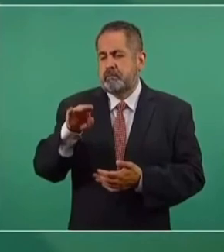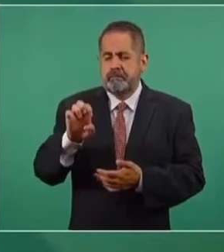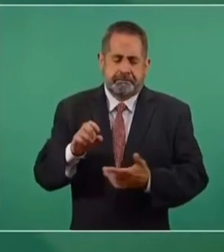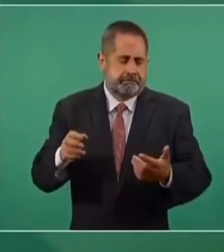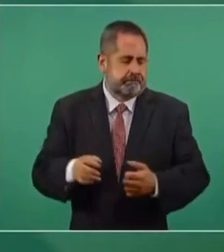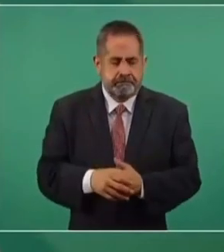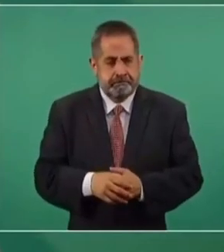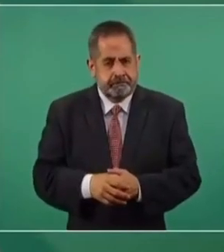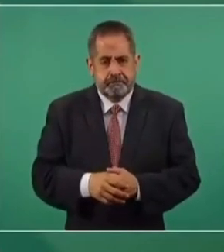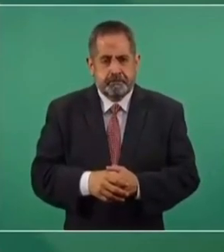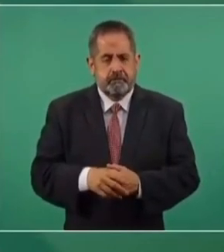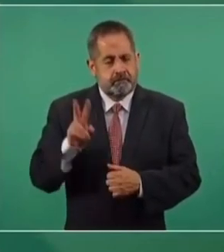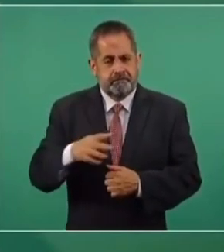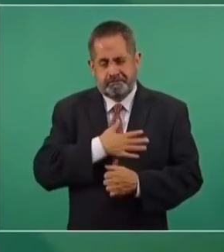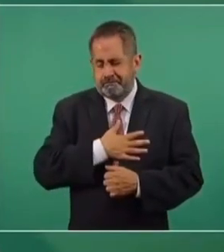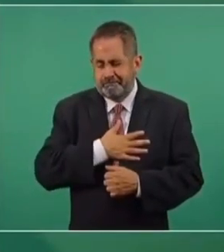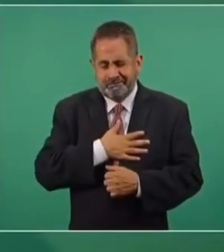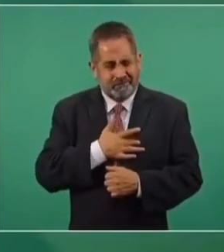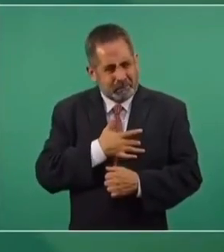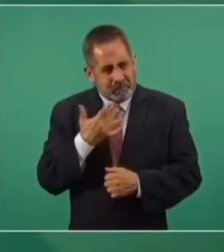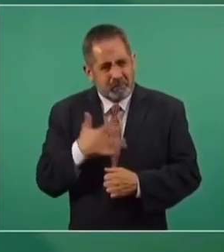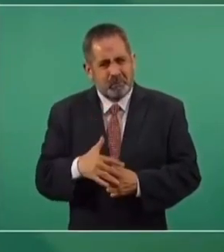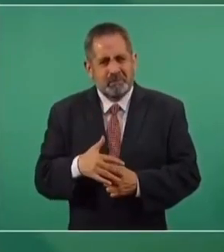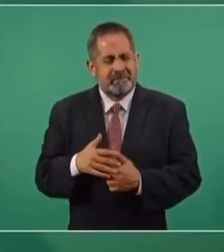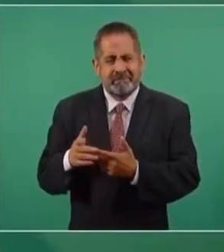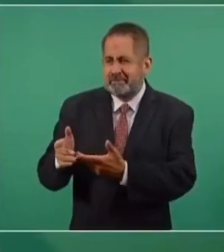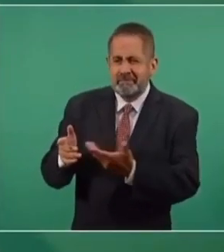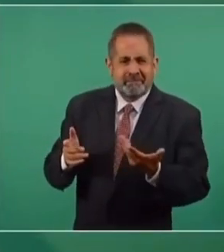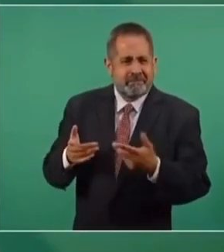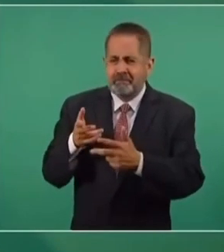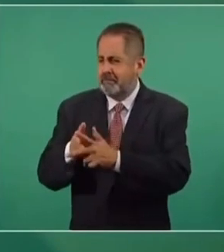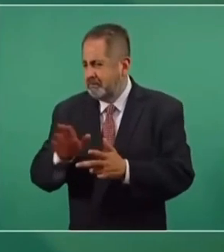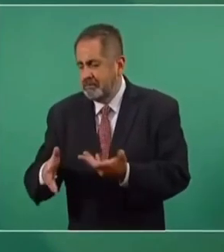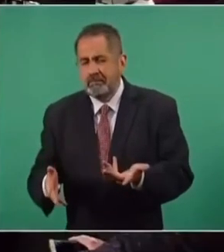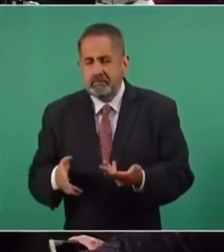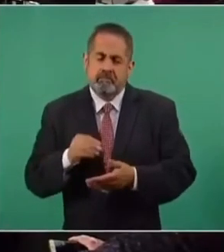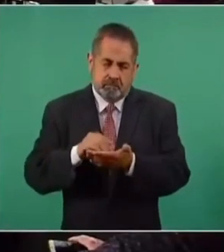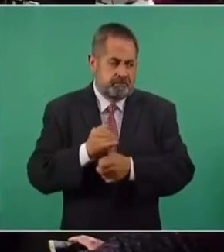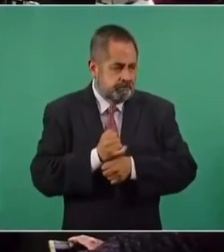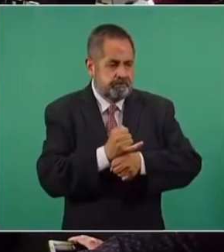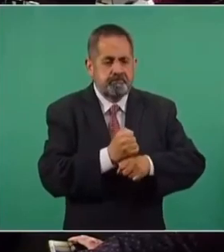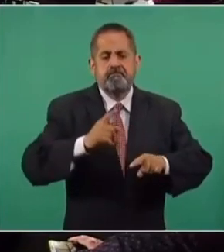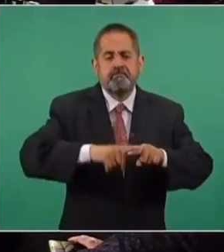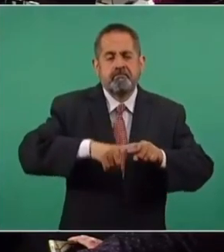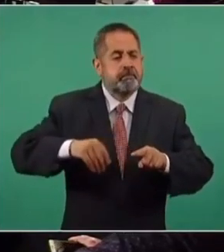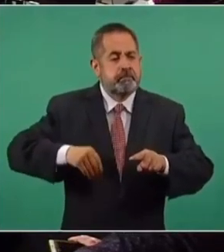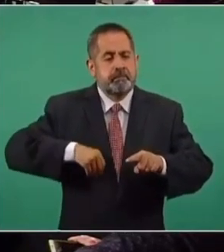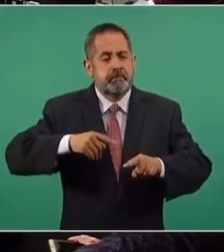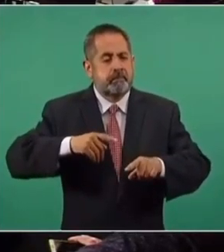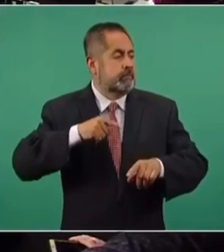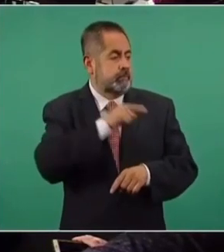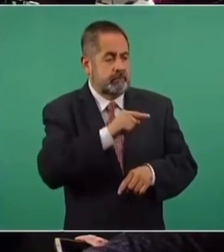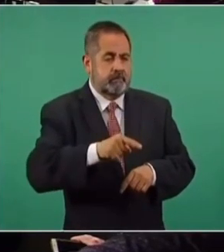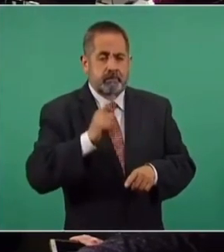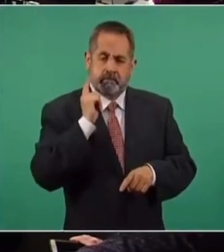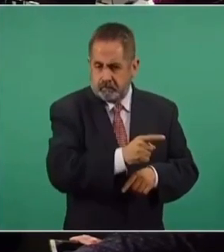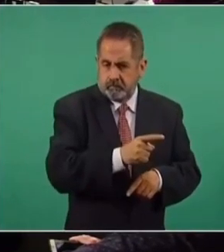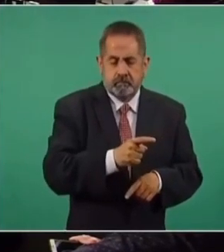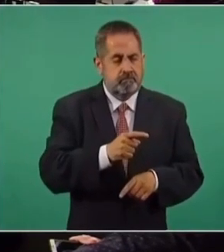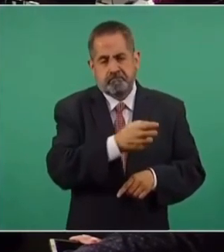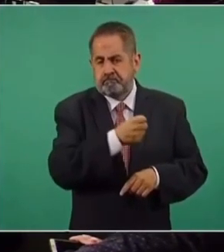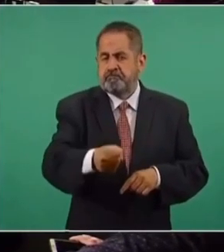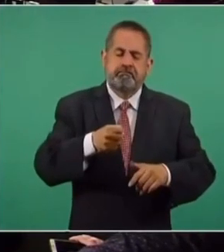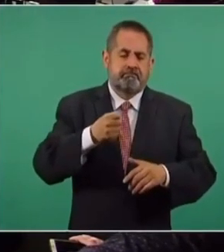duele mucho y se están haciendo las investigaciones para ver quiénes son los responsables y que haya